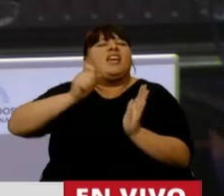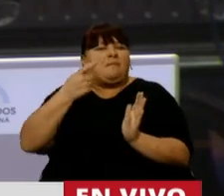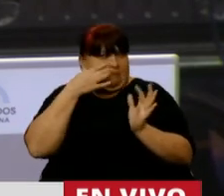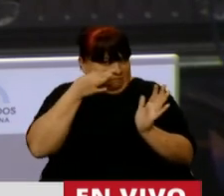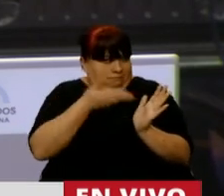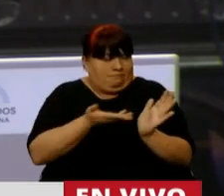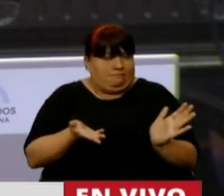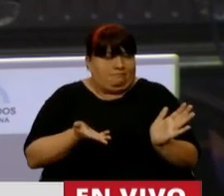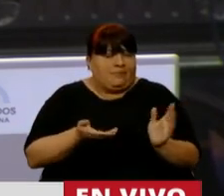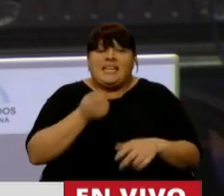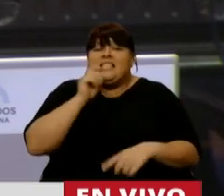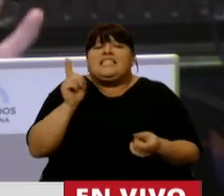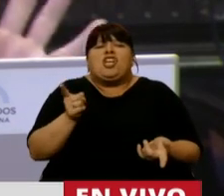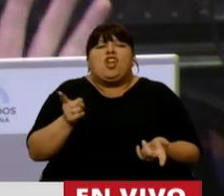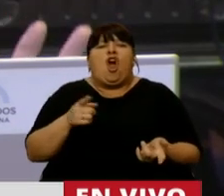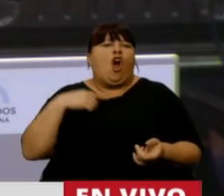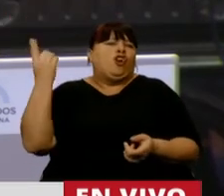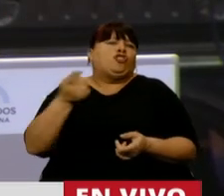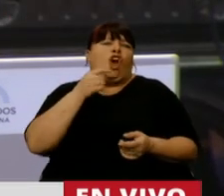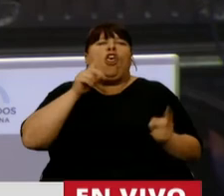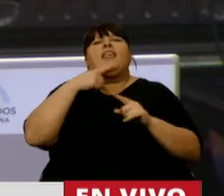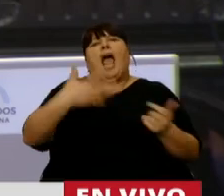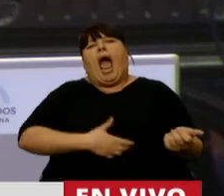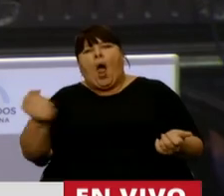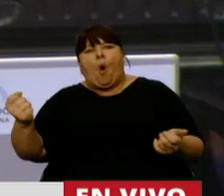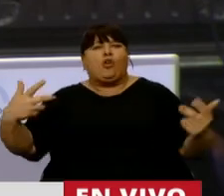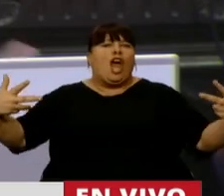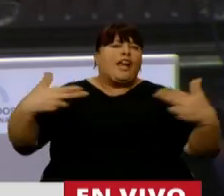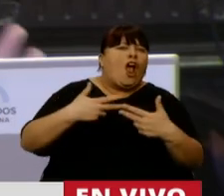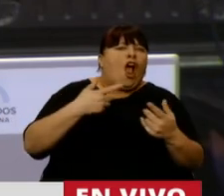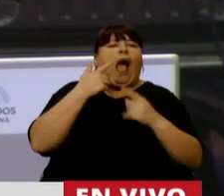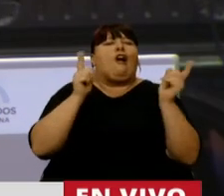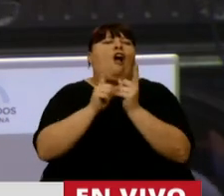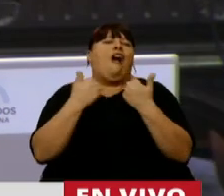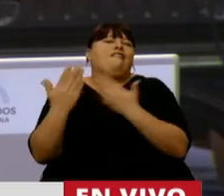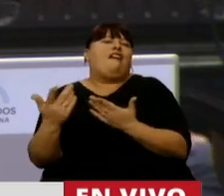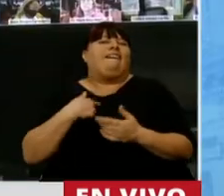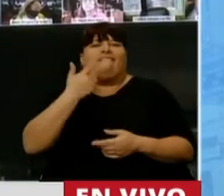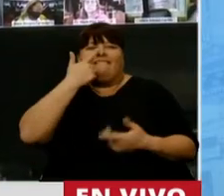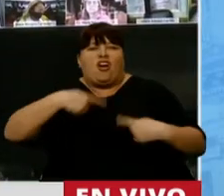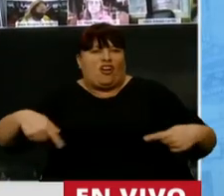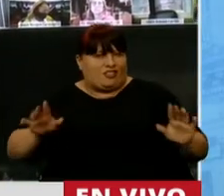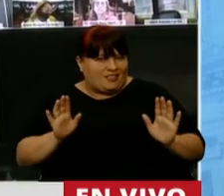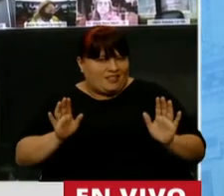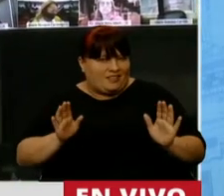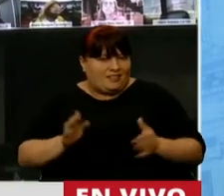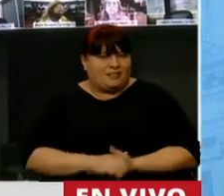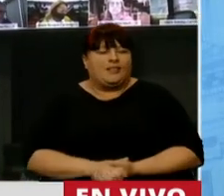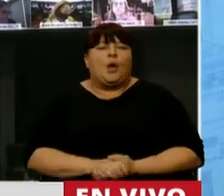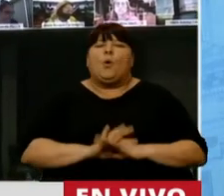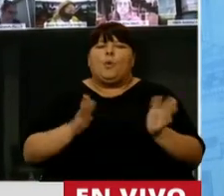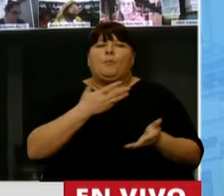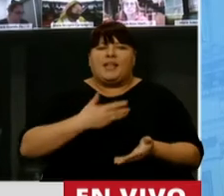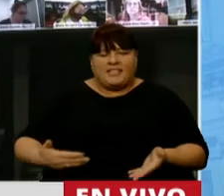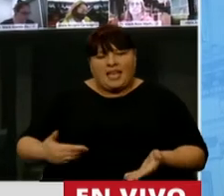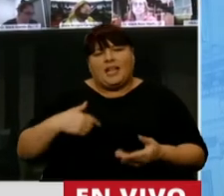firmando, porque si no acá, todos recortamos lo que decimos en favor de nuestros intereses. Bien,